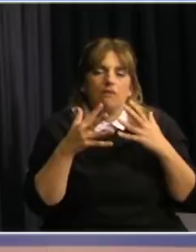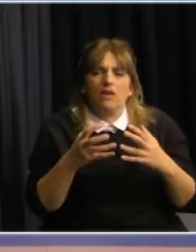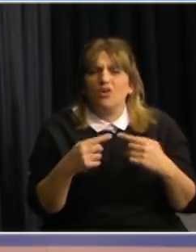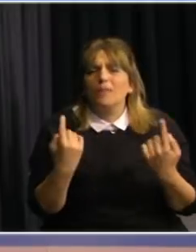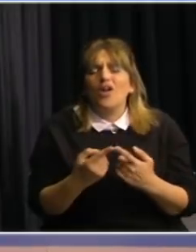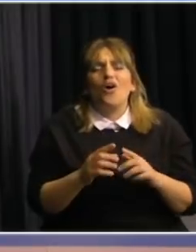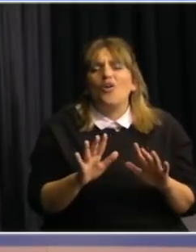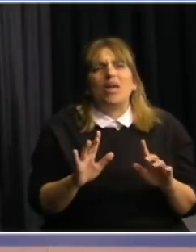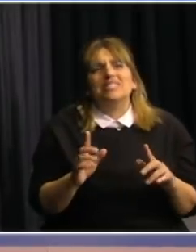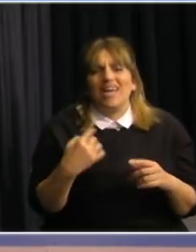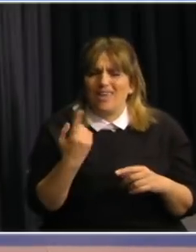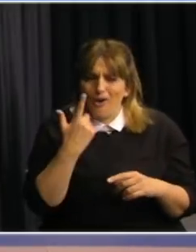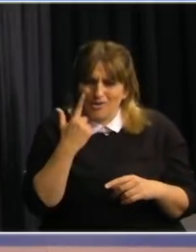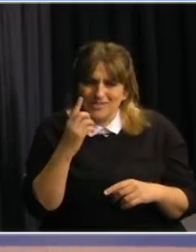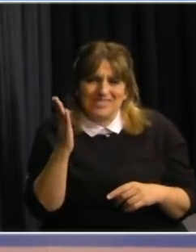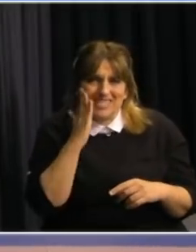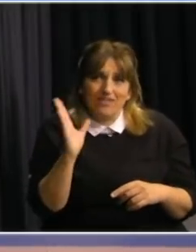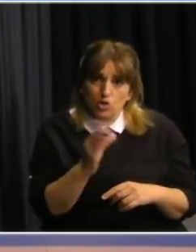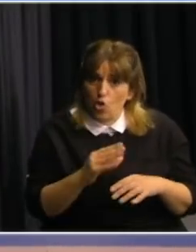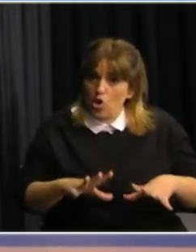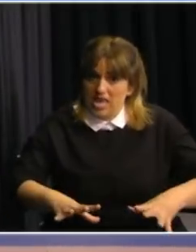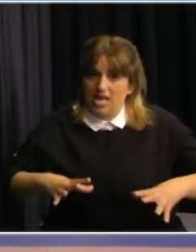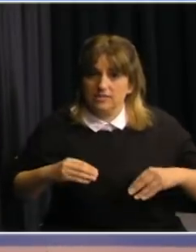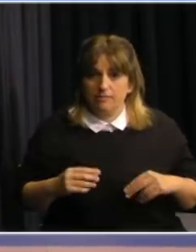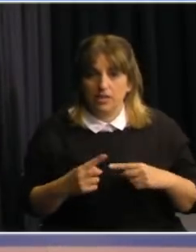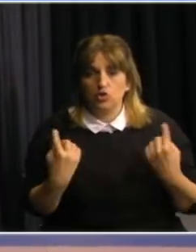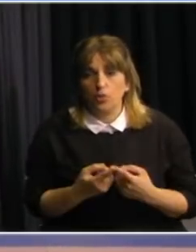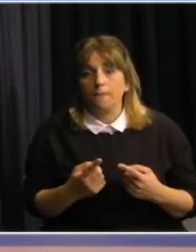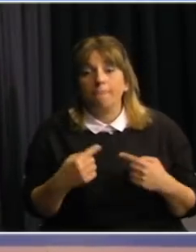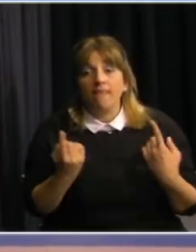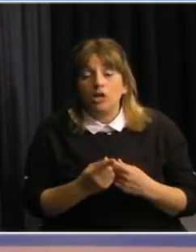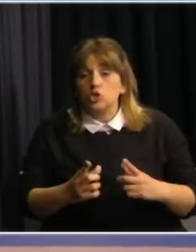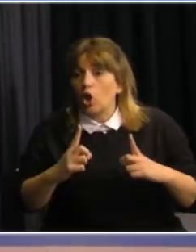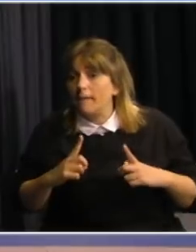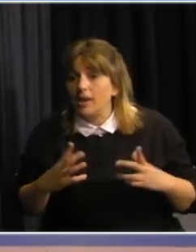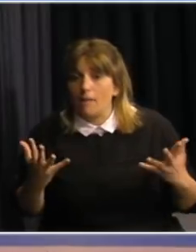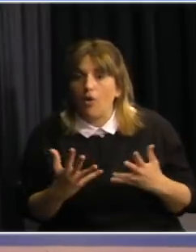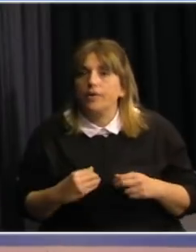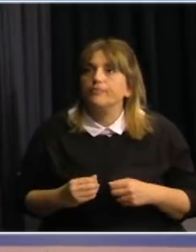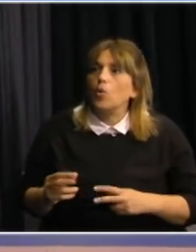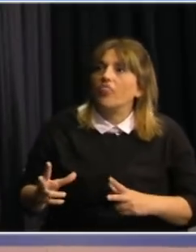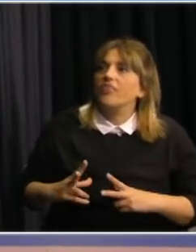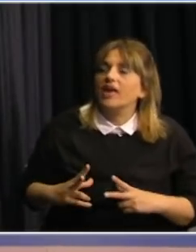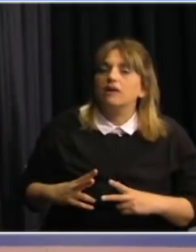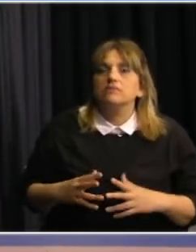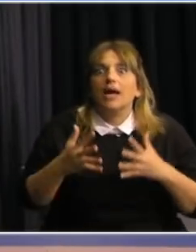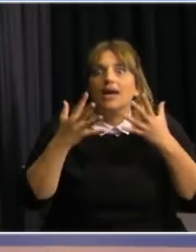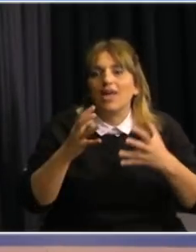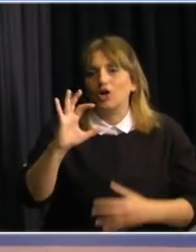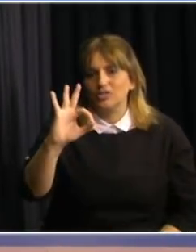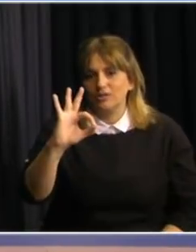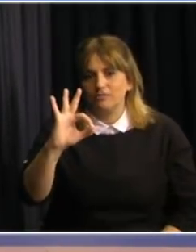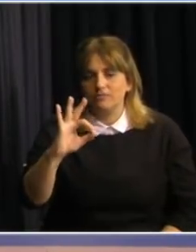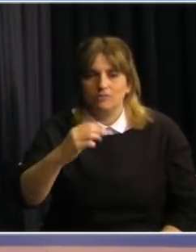tenemos que conocer todos y lo tenemos que aceptar todos si nosotros estamos esperando que alguien nos diga el riesgo es cero entonces